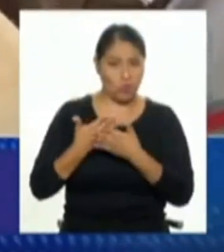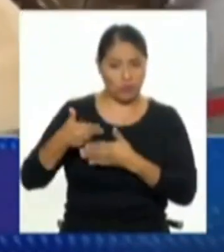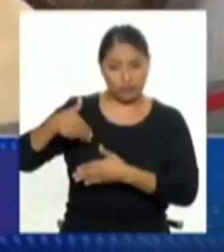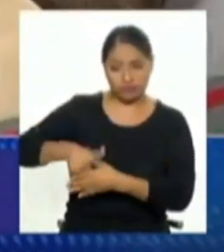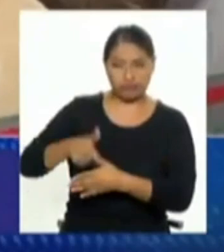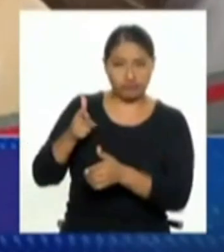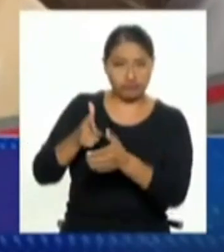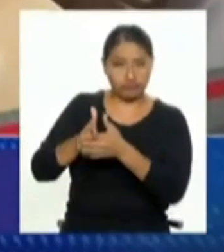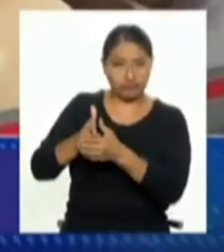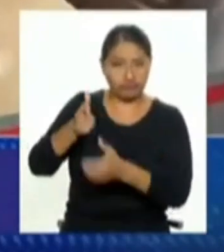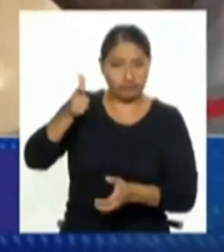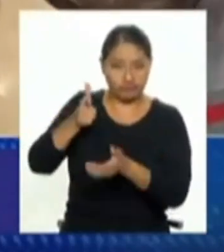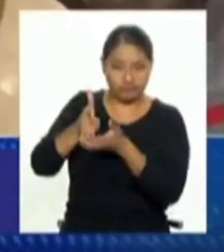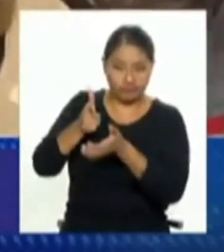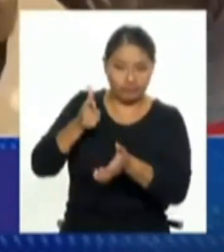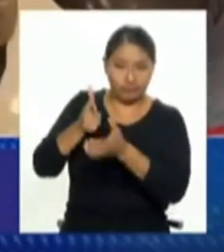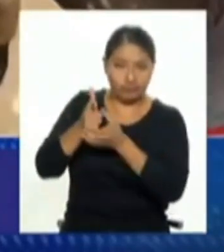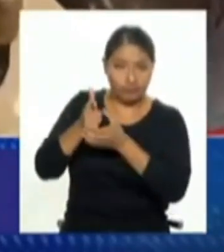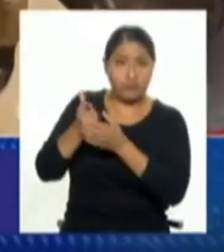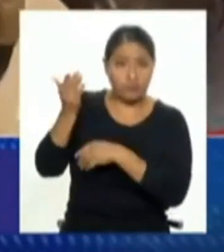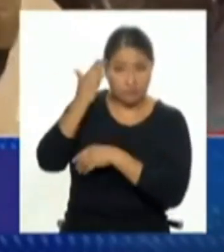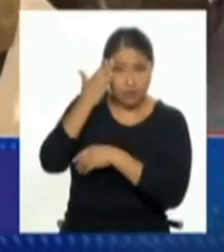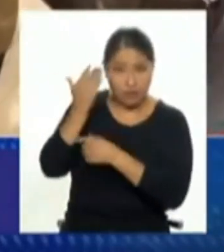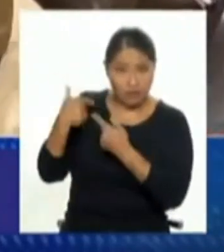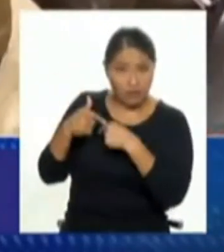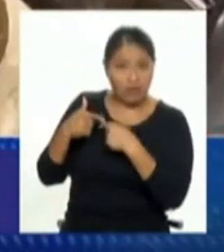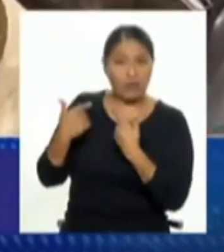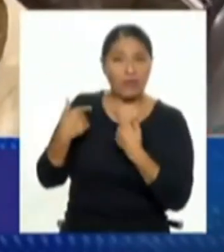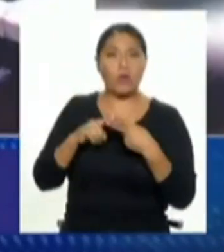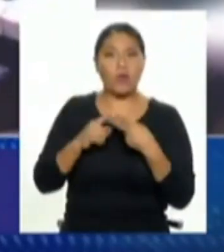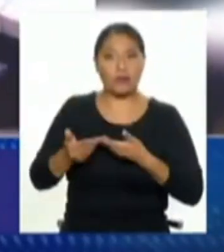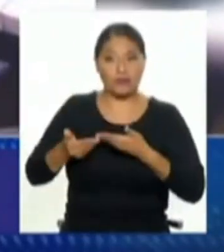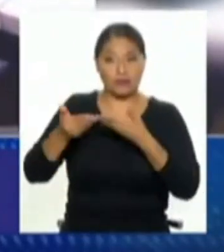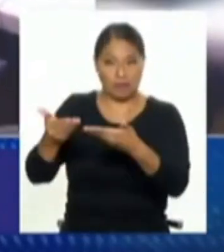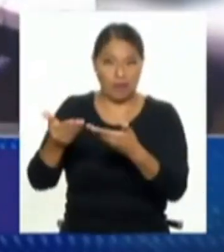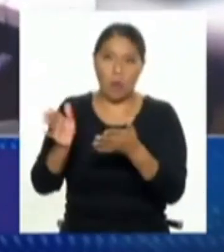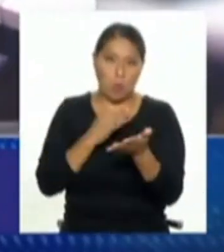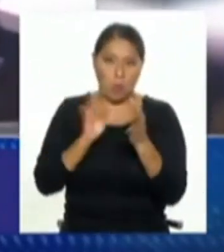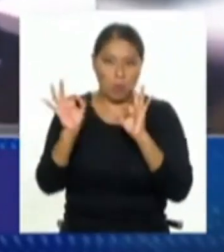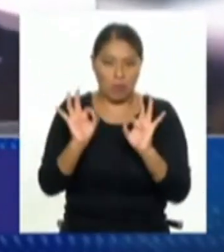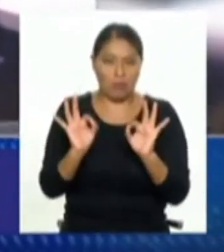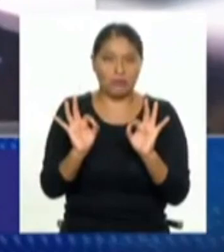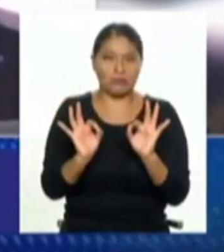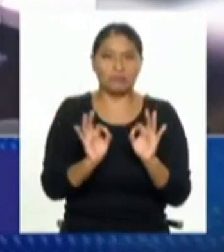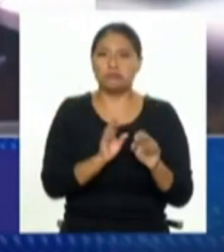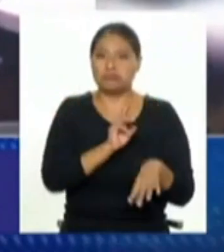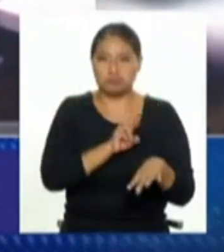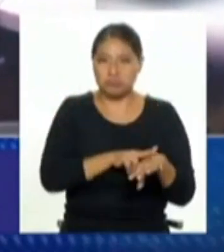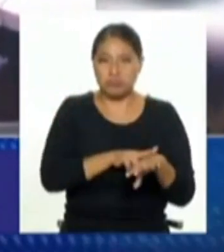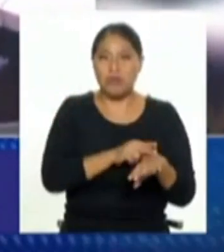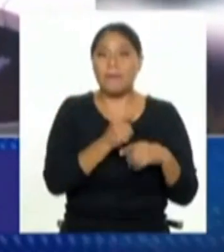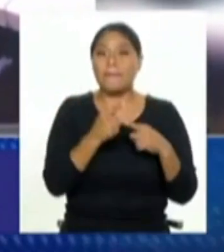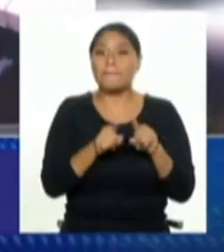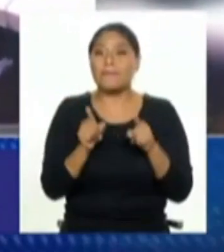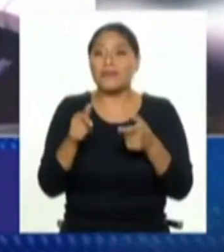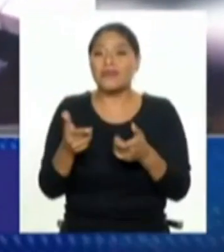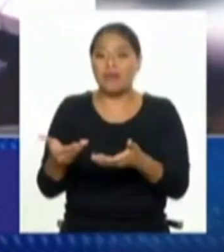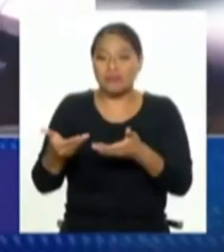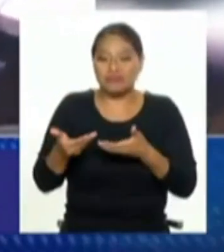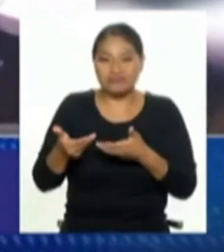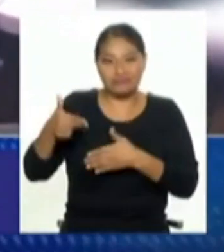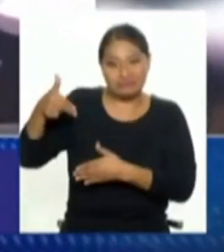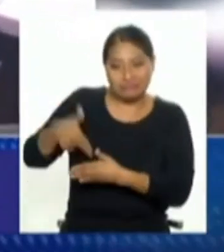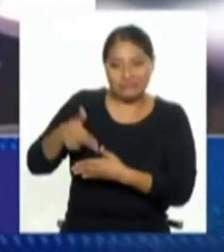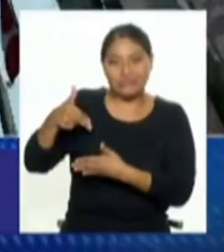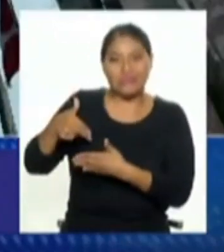sabe manejar un arma, no tiene antecedentes, y solo si las dieras a ellas no habría problema. Pero sabemos que en la ejecución hay un tema. Entonces tú me